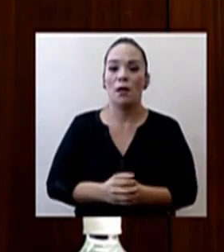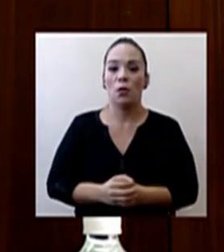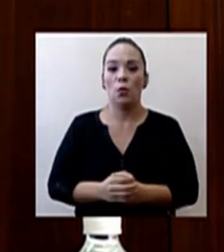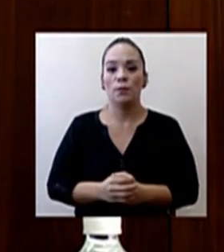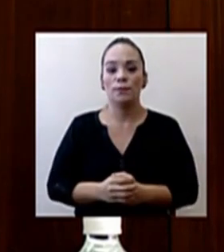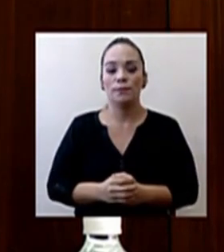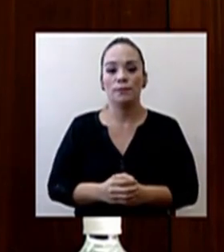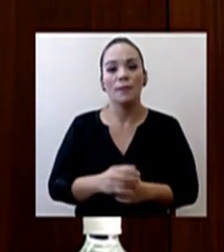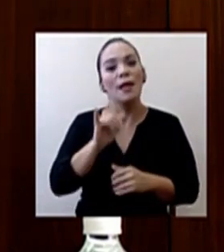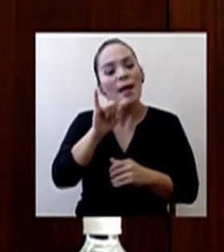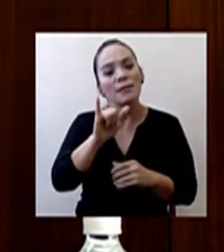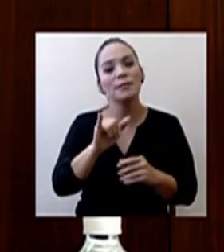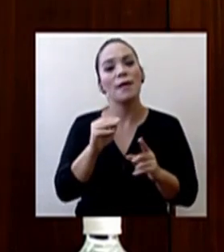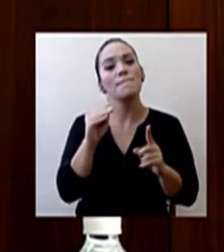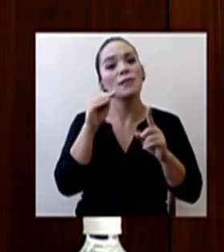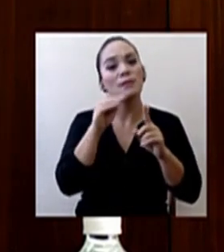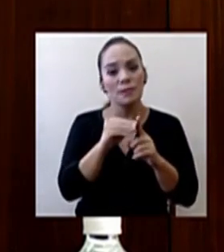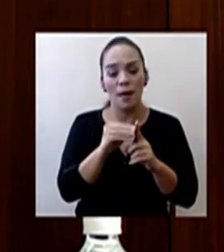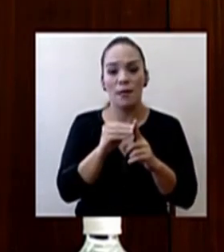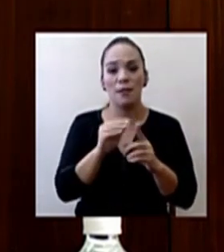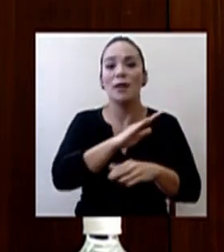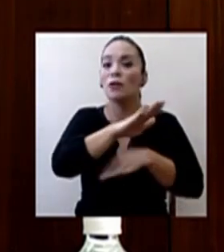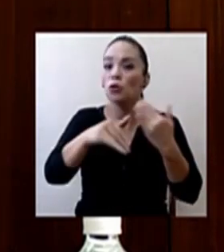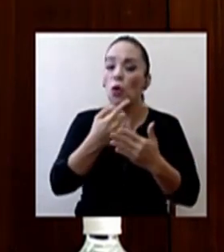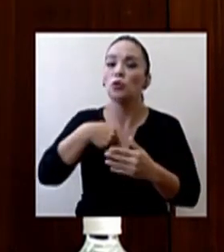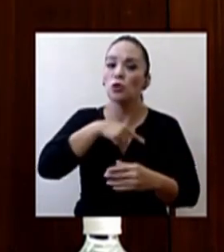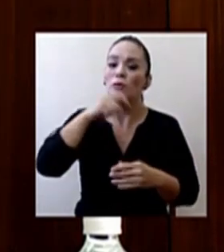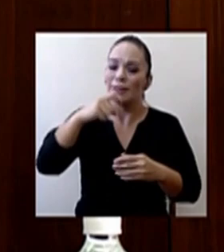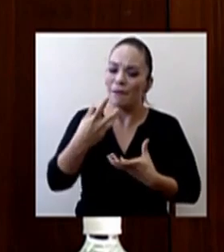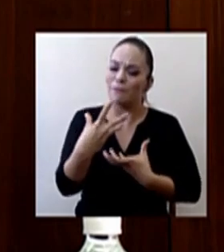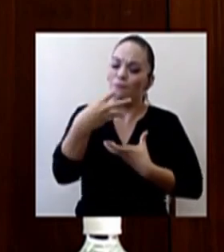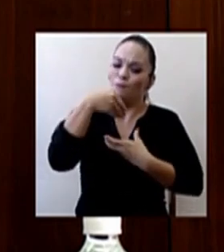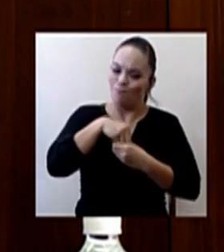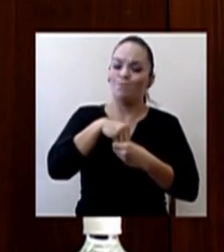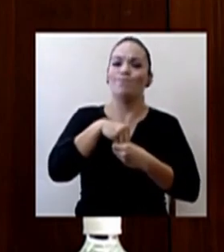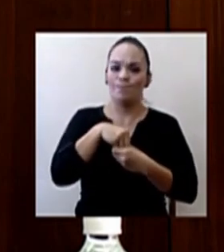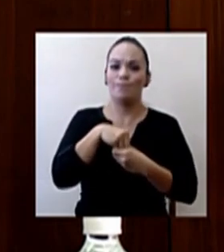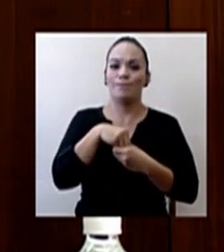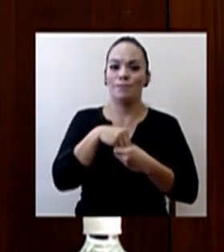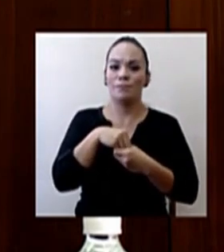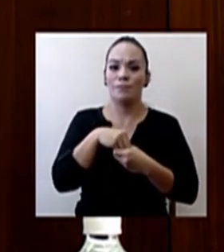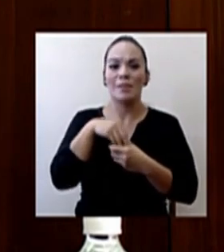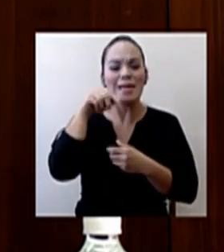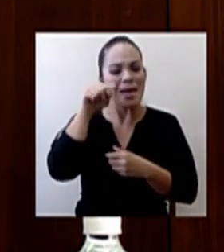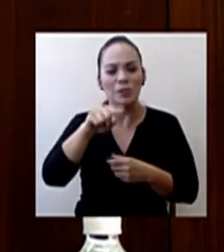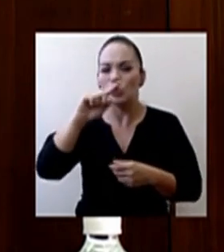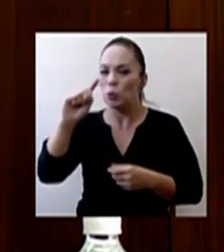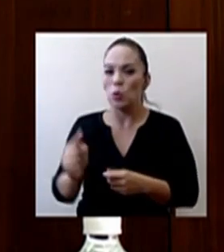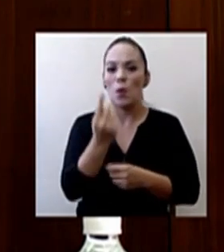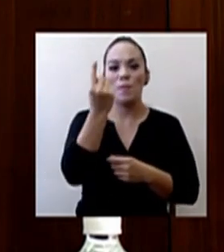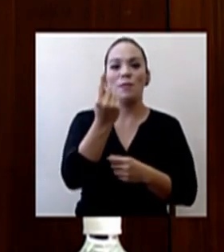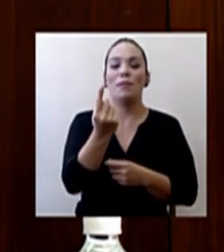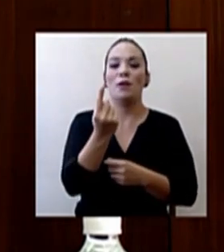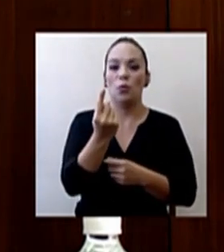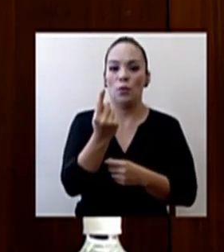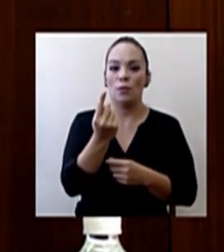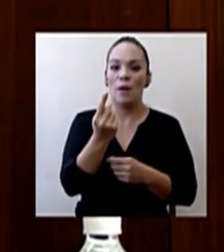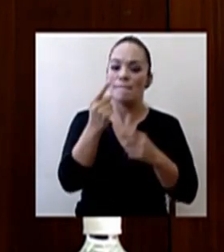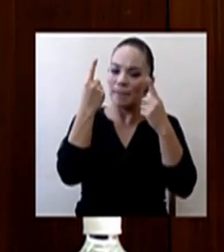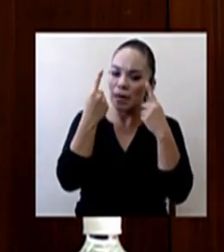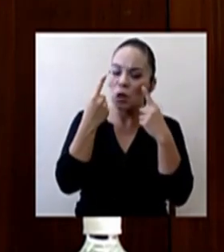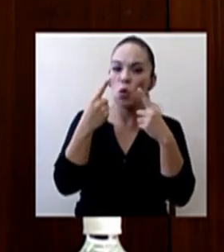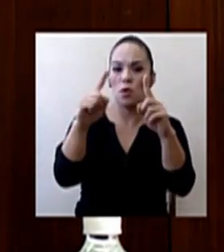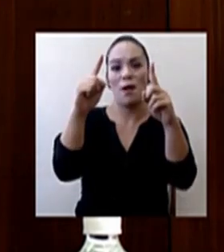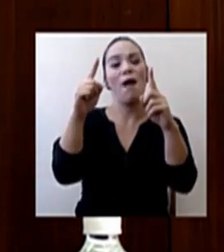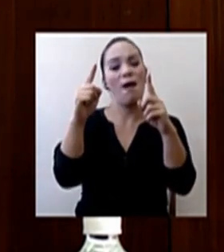Pero ese es el mensaje que a todos nosotros nos tiene que calar. Es el factor número uno de éxito en